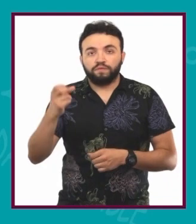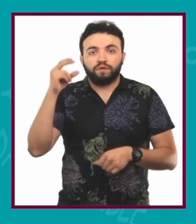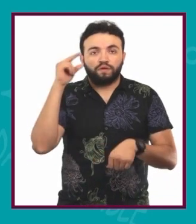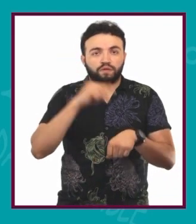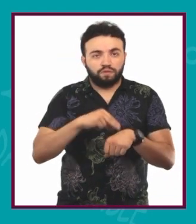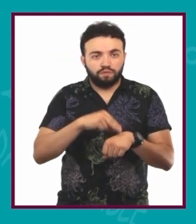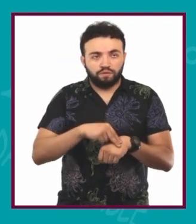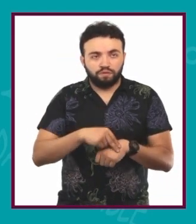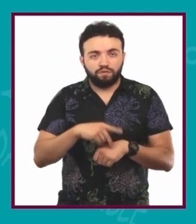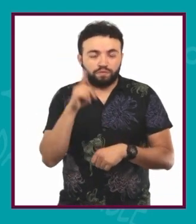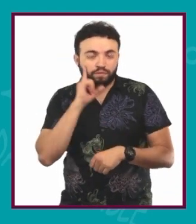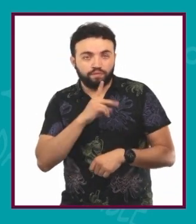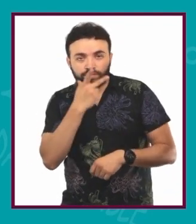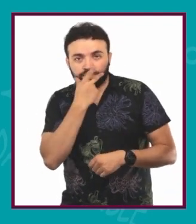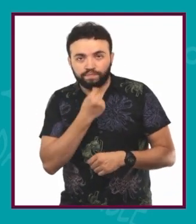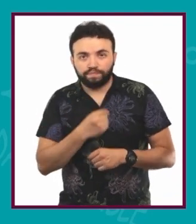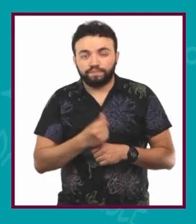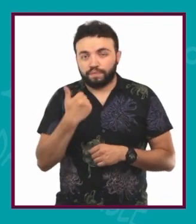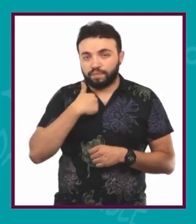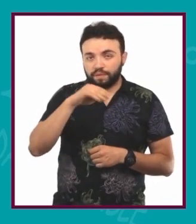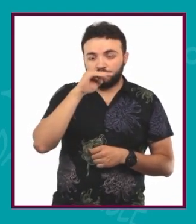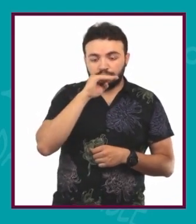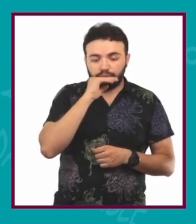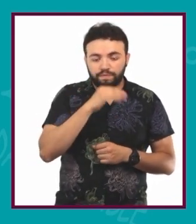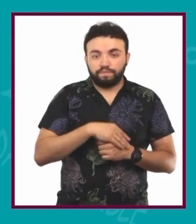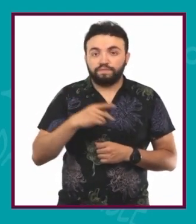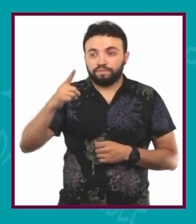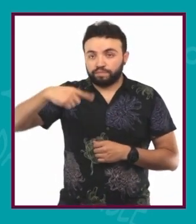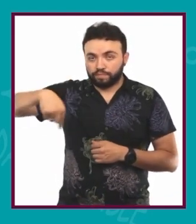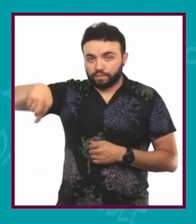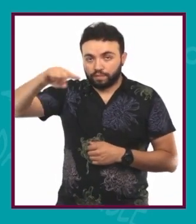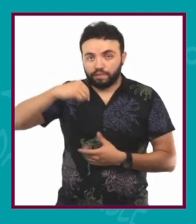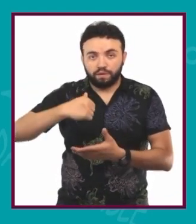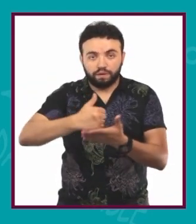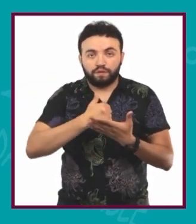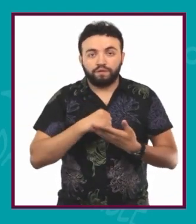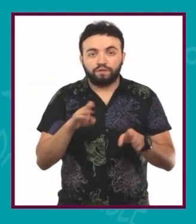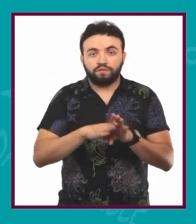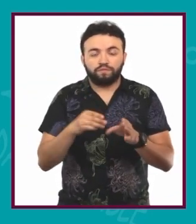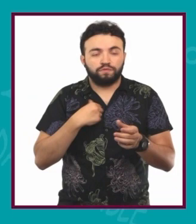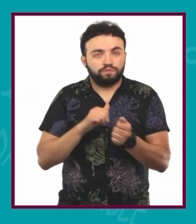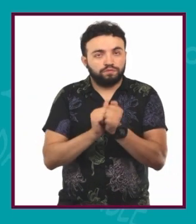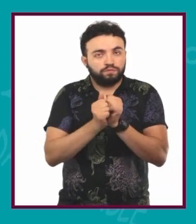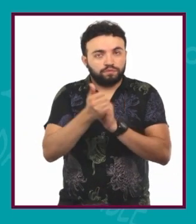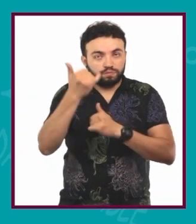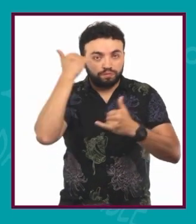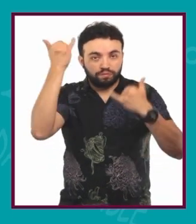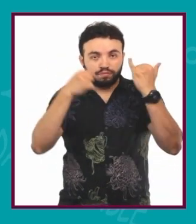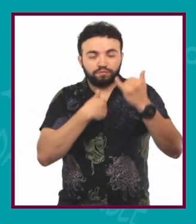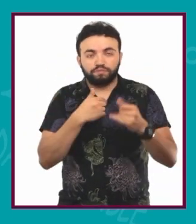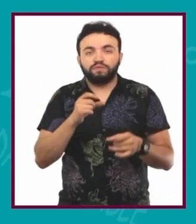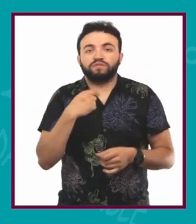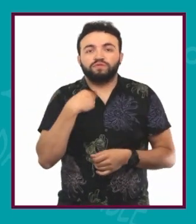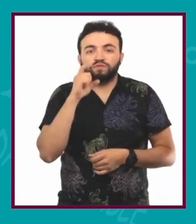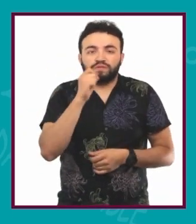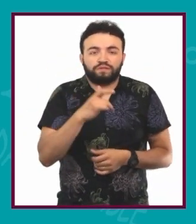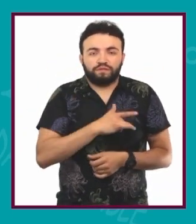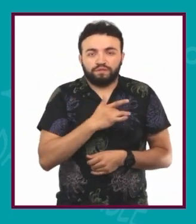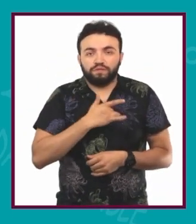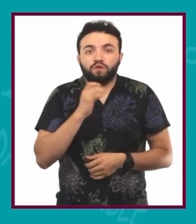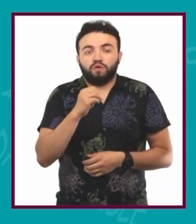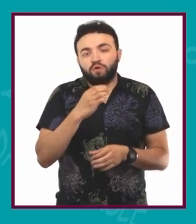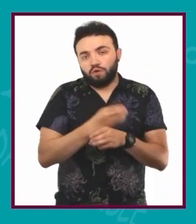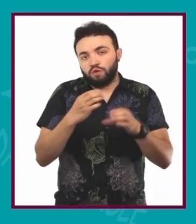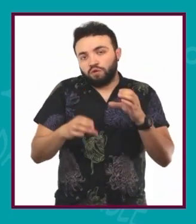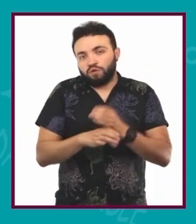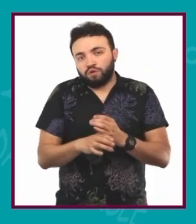doctores, una doctora y un doctor, y mi madre. Ellos me ayudaron a generar mis propias ideas sobre lo que yo sentía o